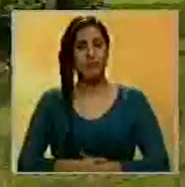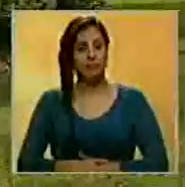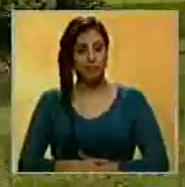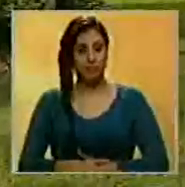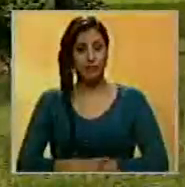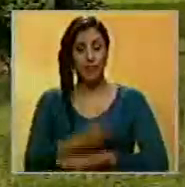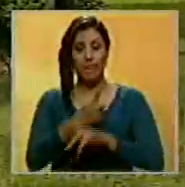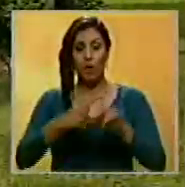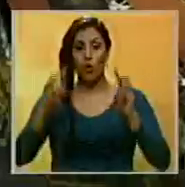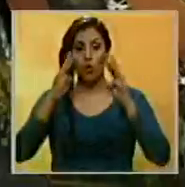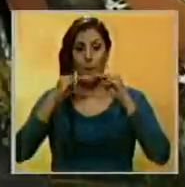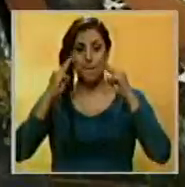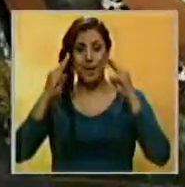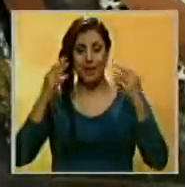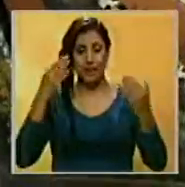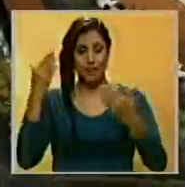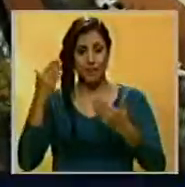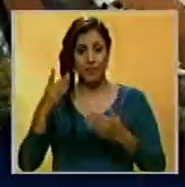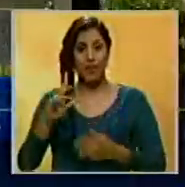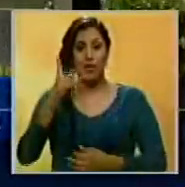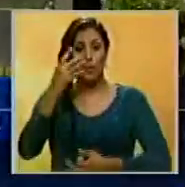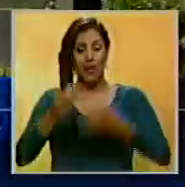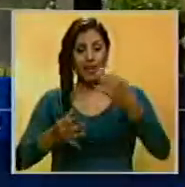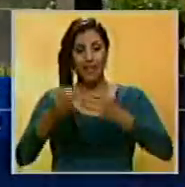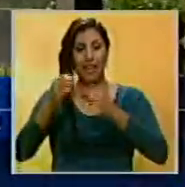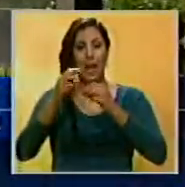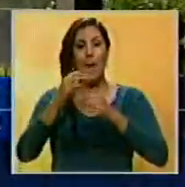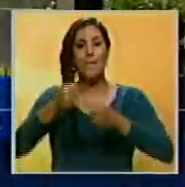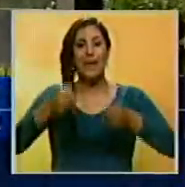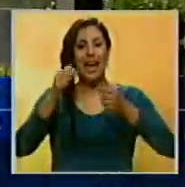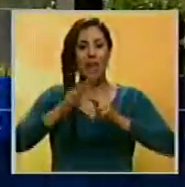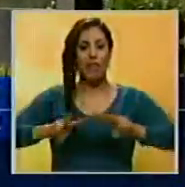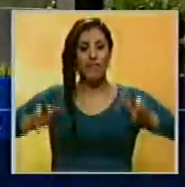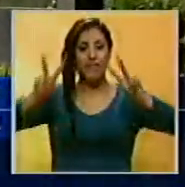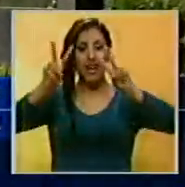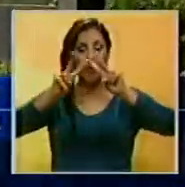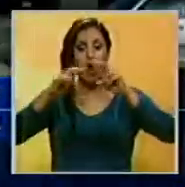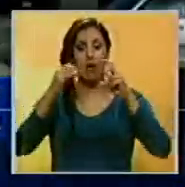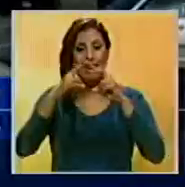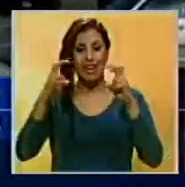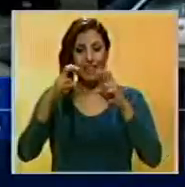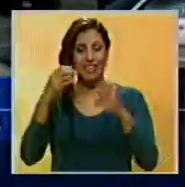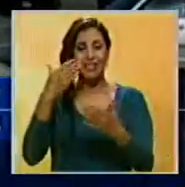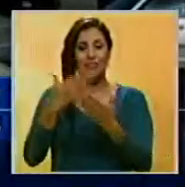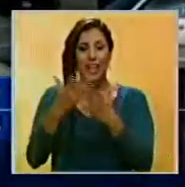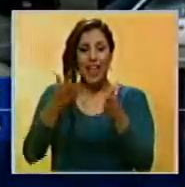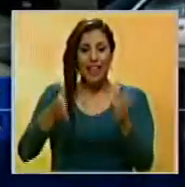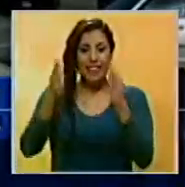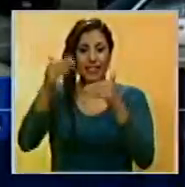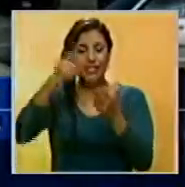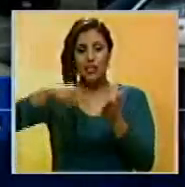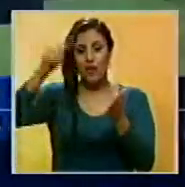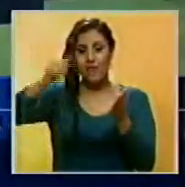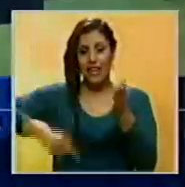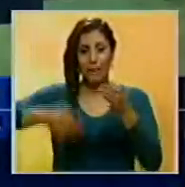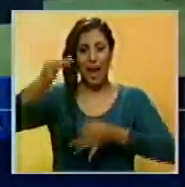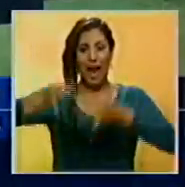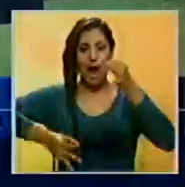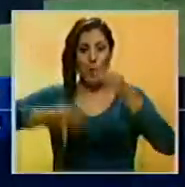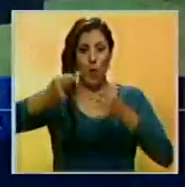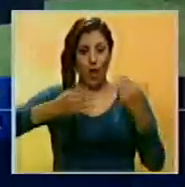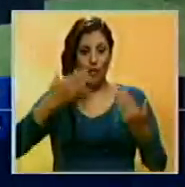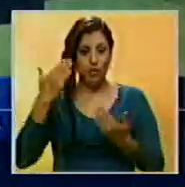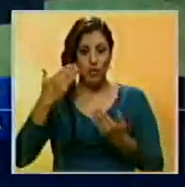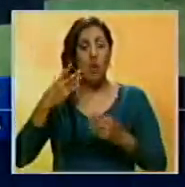En Panamá, la Superintendencia del Mercado de Valores realiza una inspección financiera en el edificio de la firma de abogados Mossack